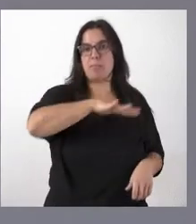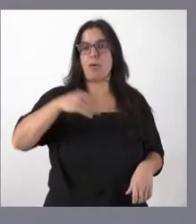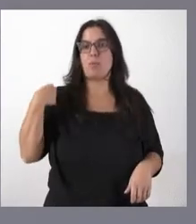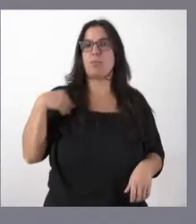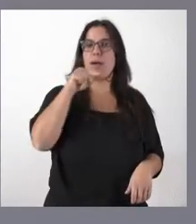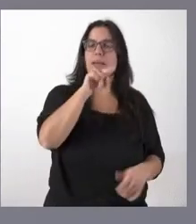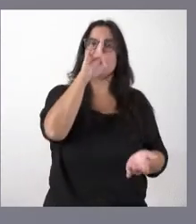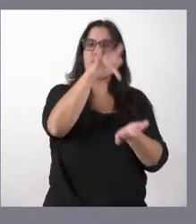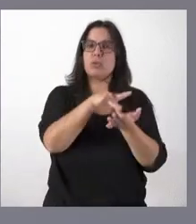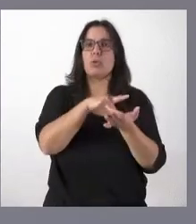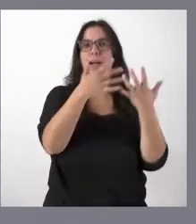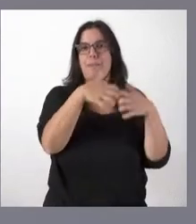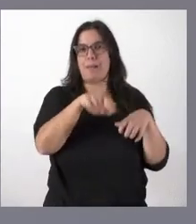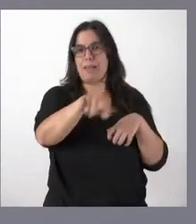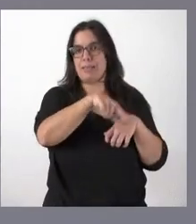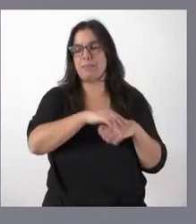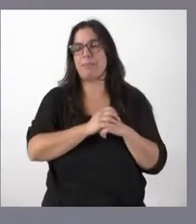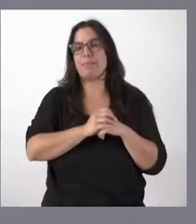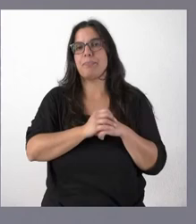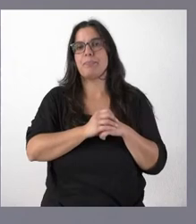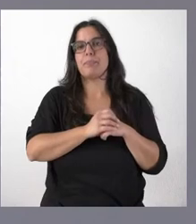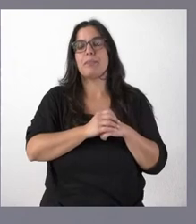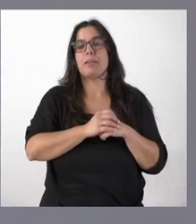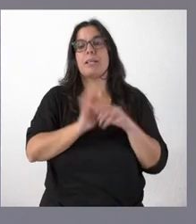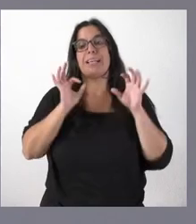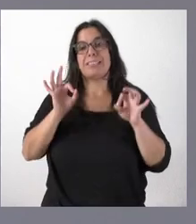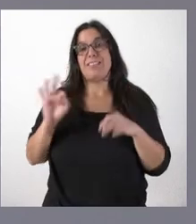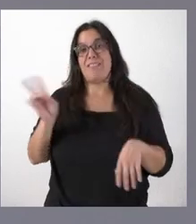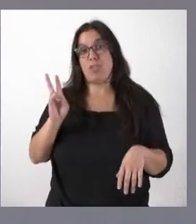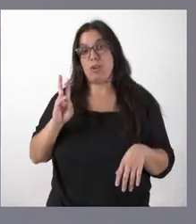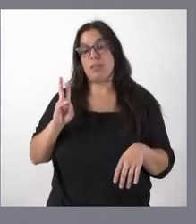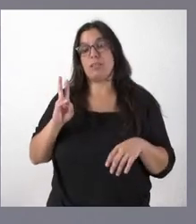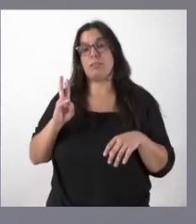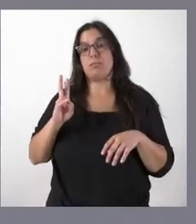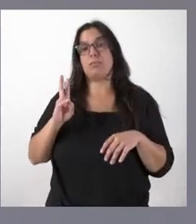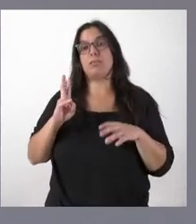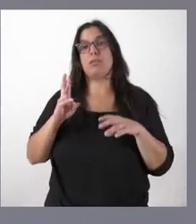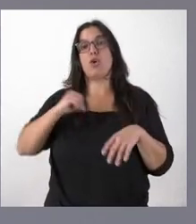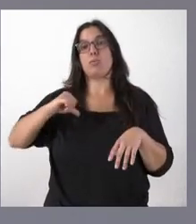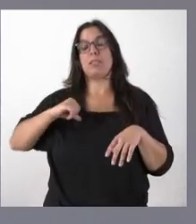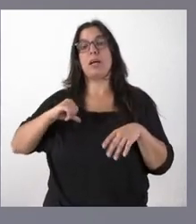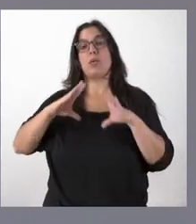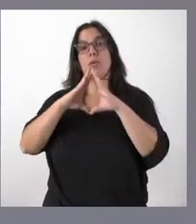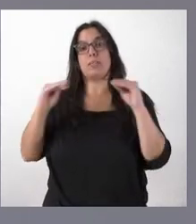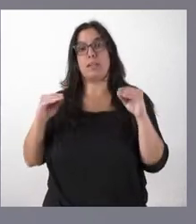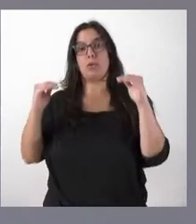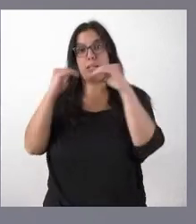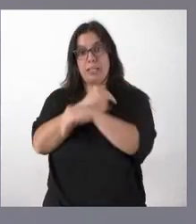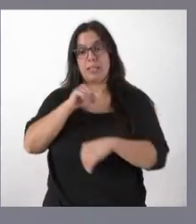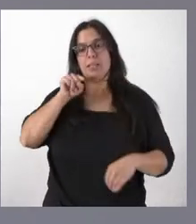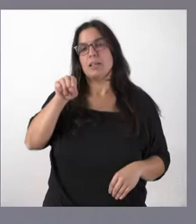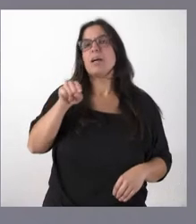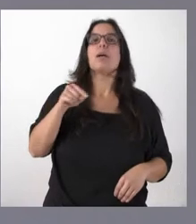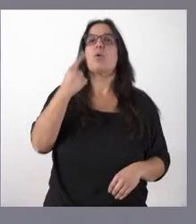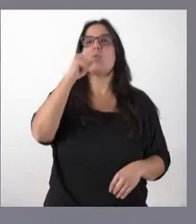ubicarse estos equipos. La inversión en el caso concreto de Valladolid y del Hospital Universitario se corresponde a 1,2